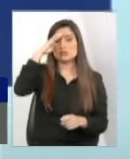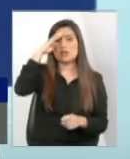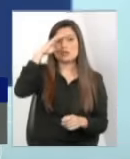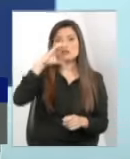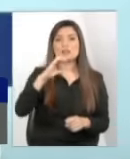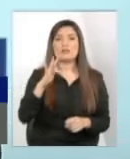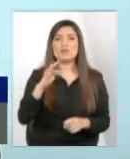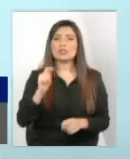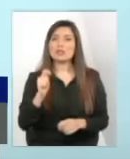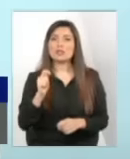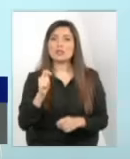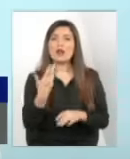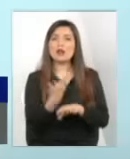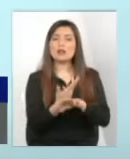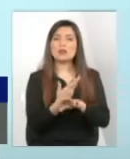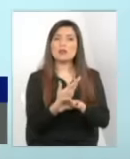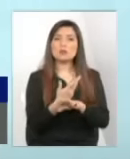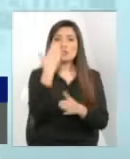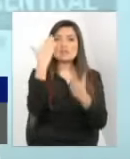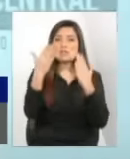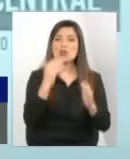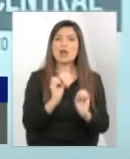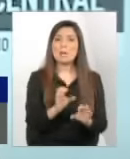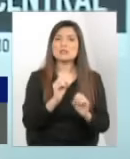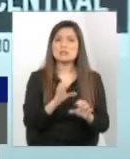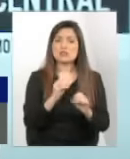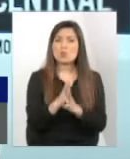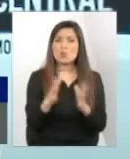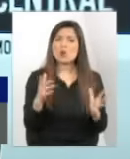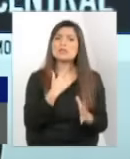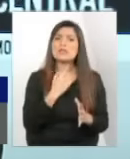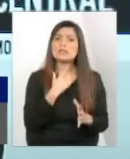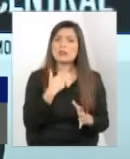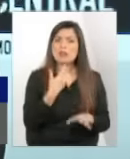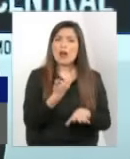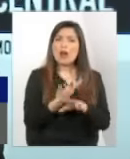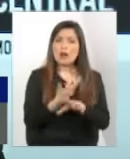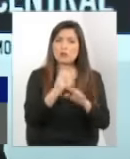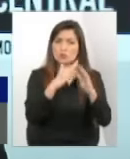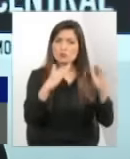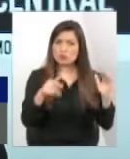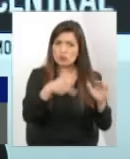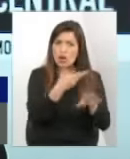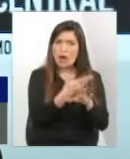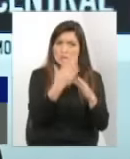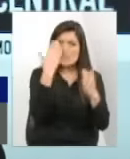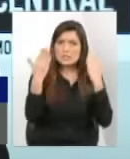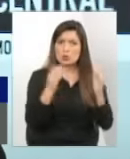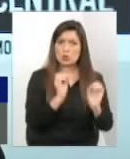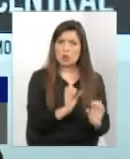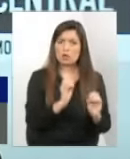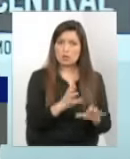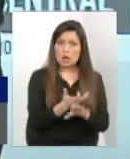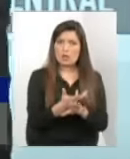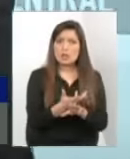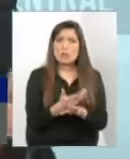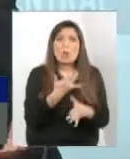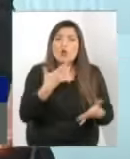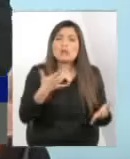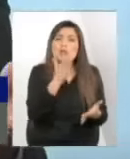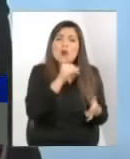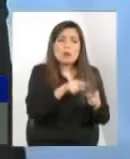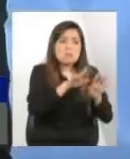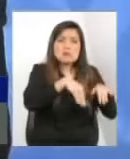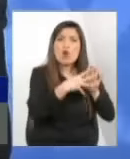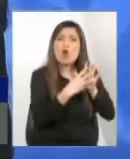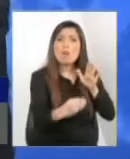llama Psicoeducación, que un modelo canadiense que ha sido muy interesante, incluso en el Centro Alborada hay psicoeducadores. Y según la información que hoy día yo no entiendo por qué no la tenemos extendida en el